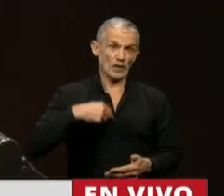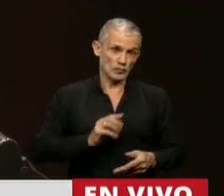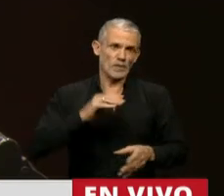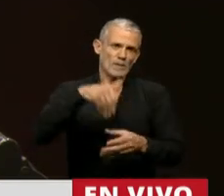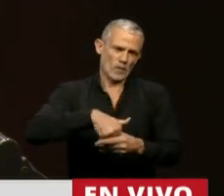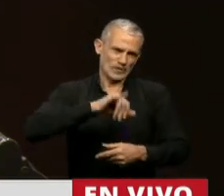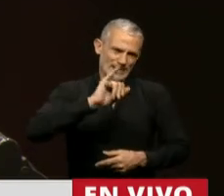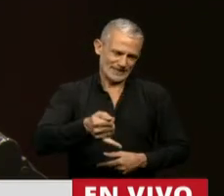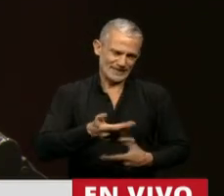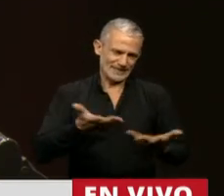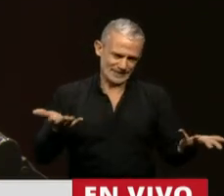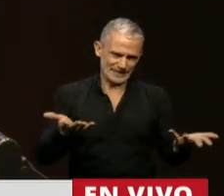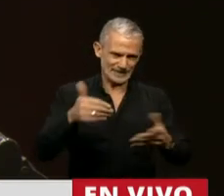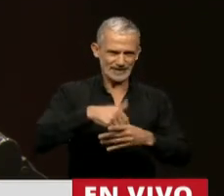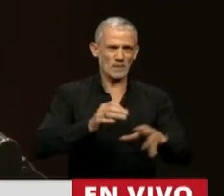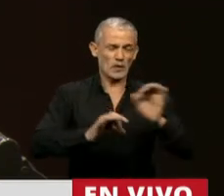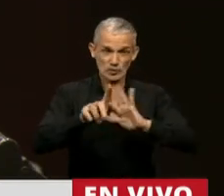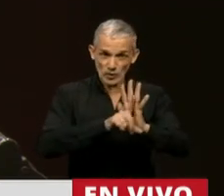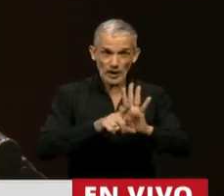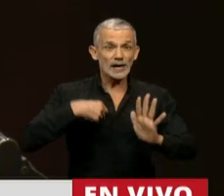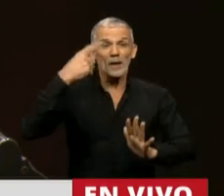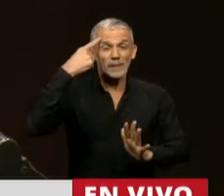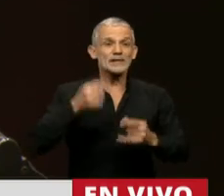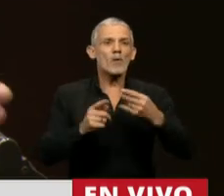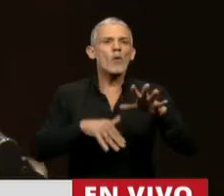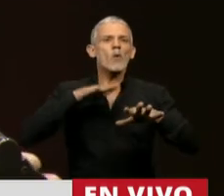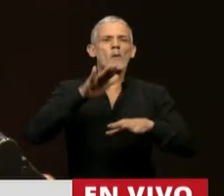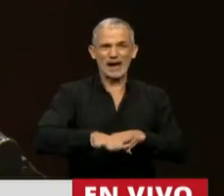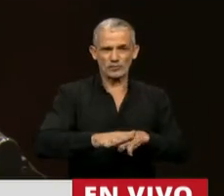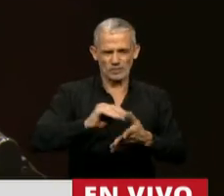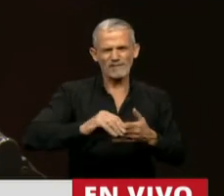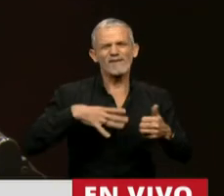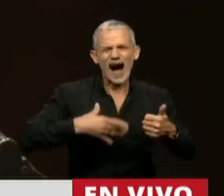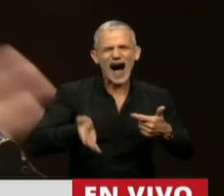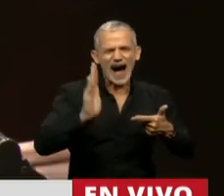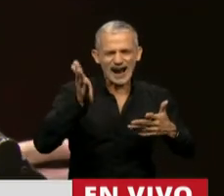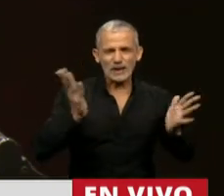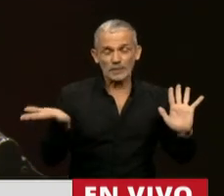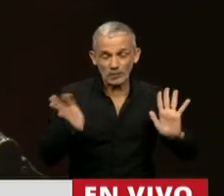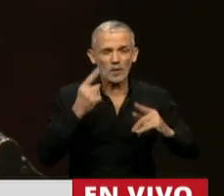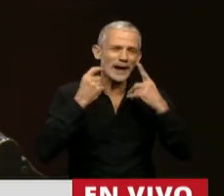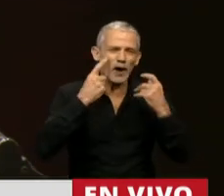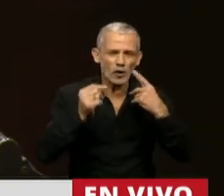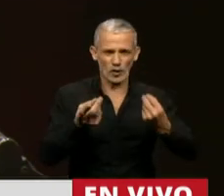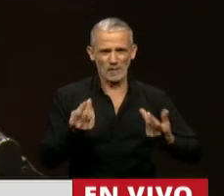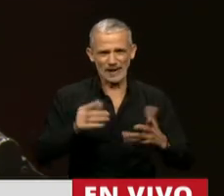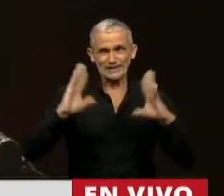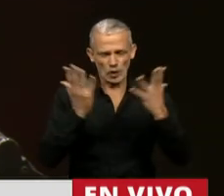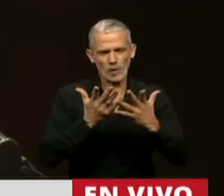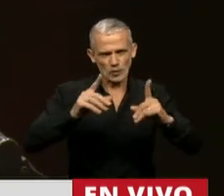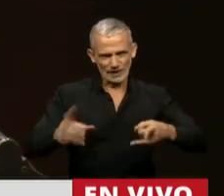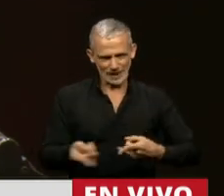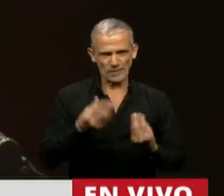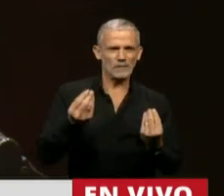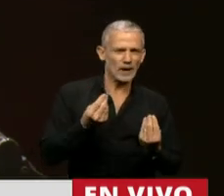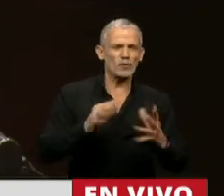vamos a acompañar obviamente este proyecto de ley que nos parece un paso más de todos los pasos que hay que dar para el control de capitales en el mundo y para